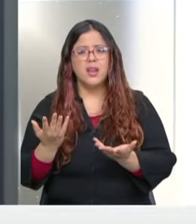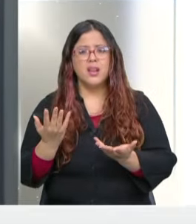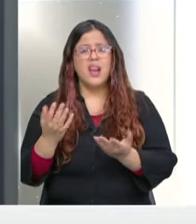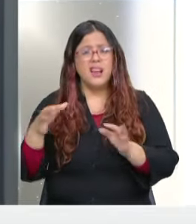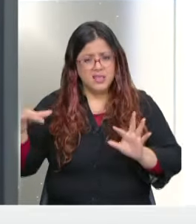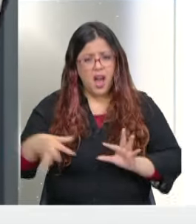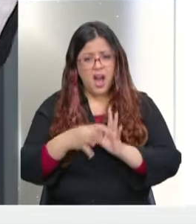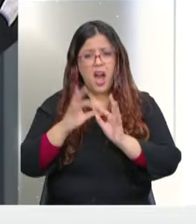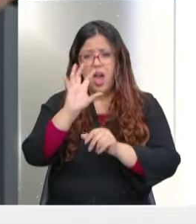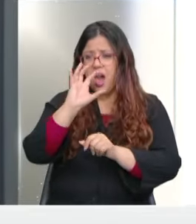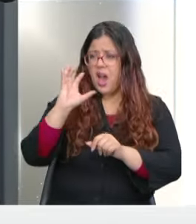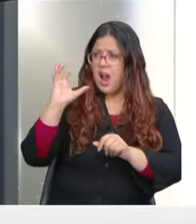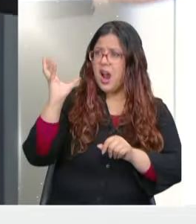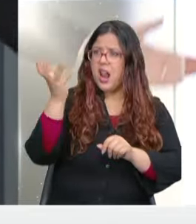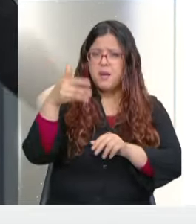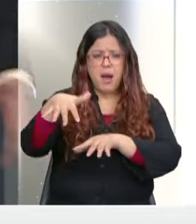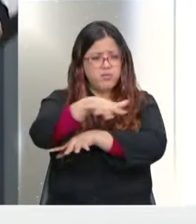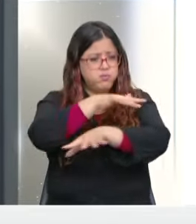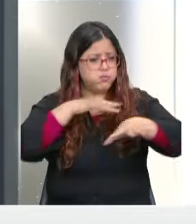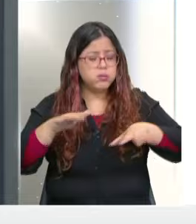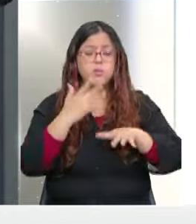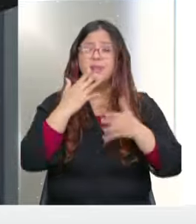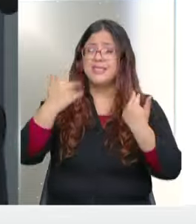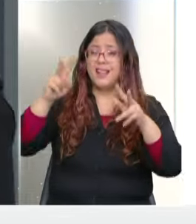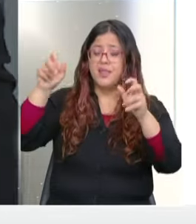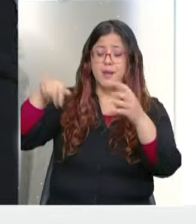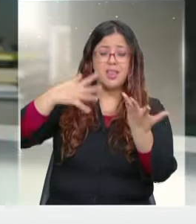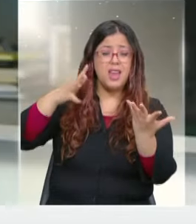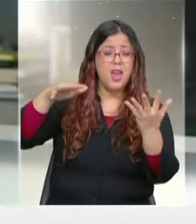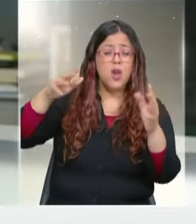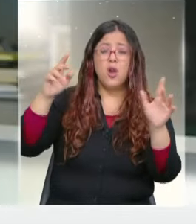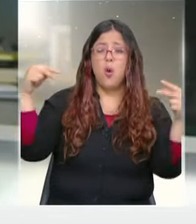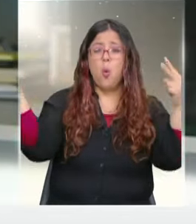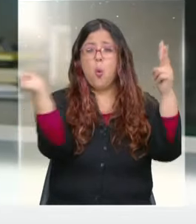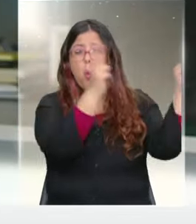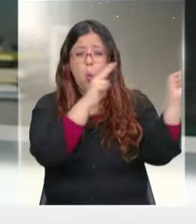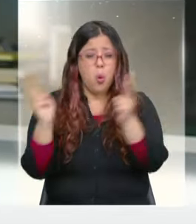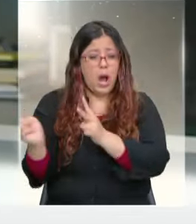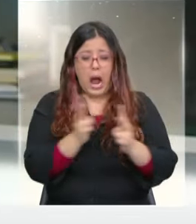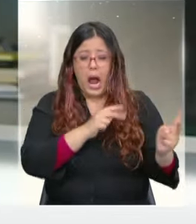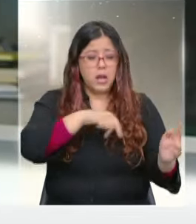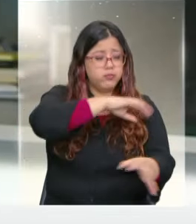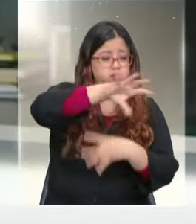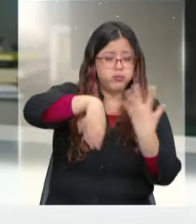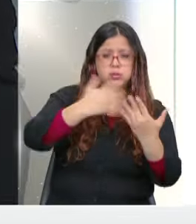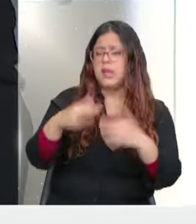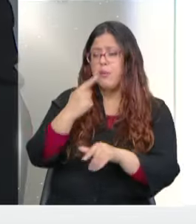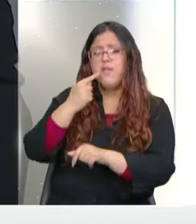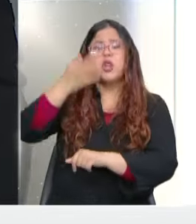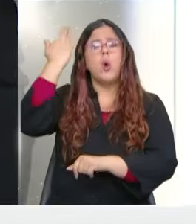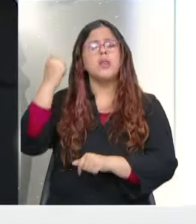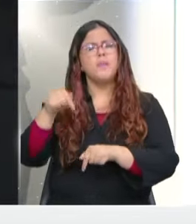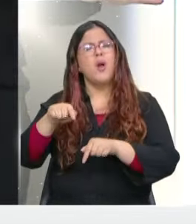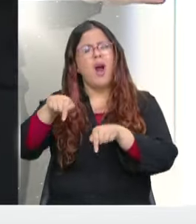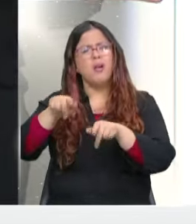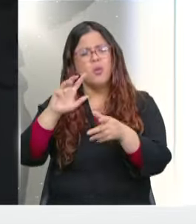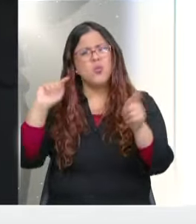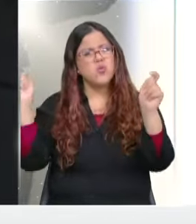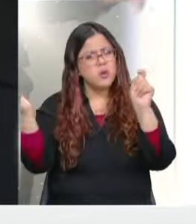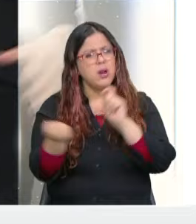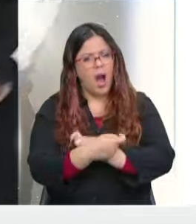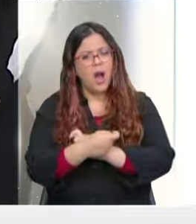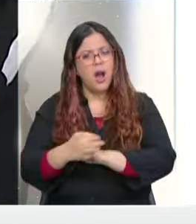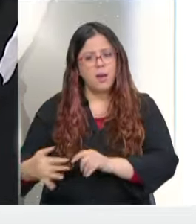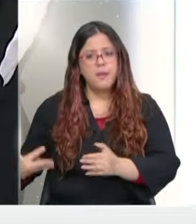climático? Porque huracanes hemos visto desde que probablemente todos tenemos memoria, ¿no? Pero ha habido un cambio en el fenómeno